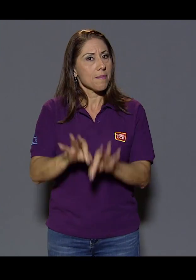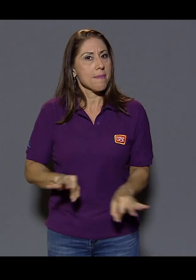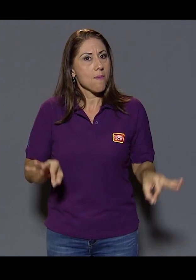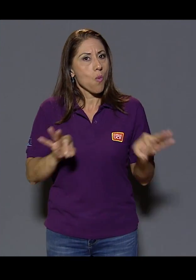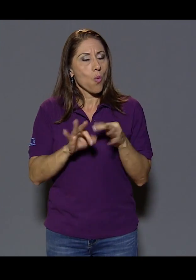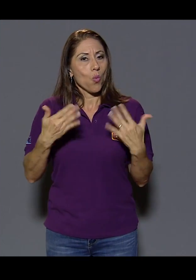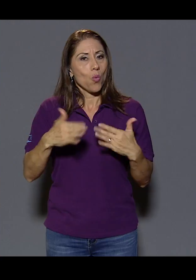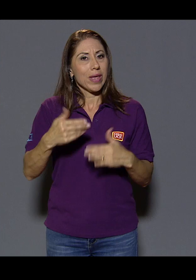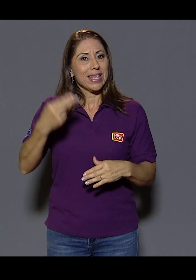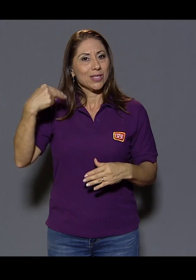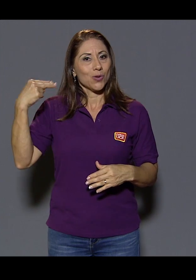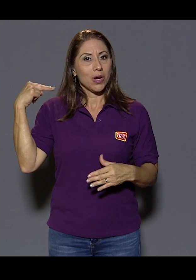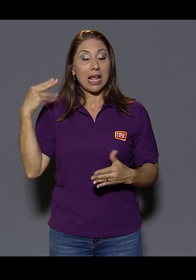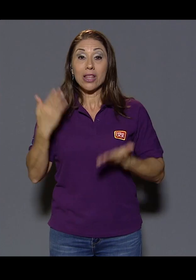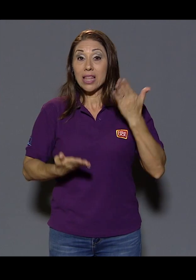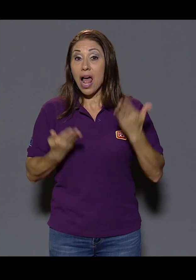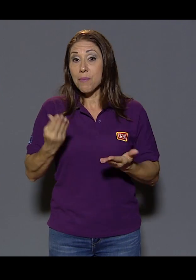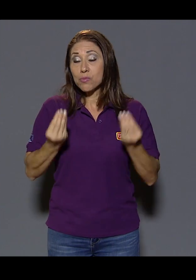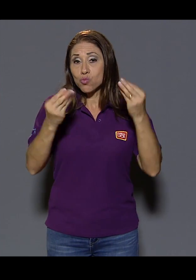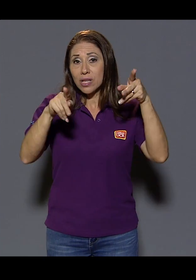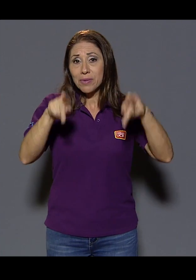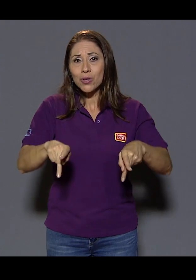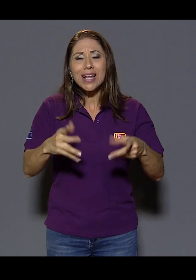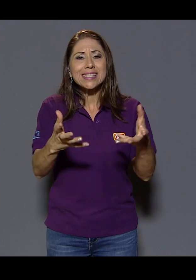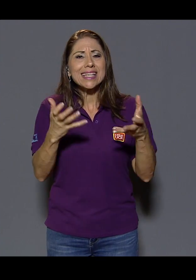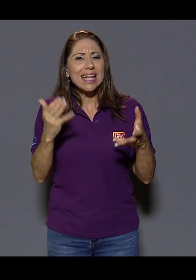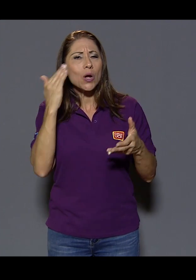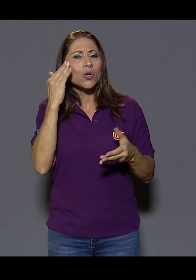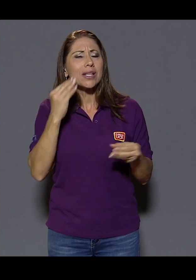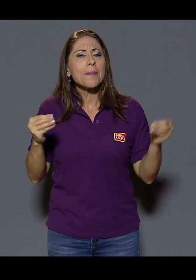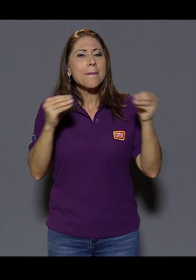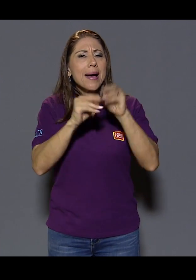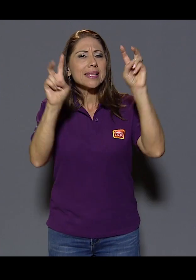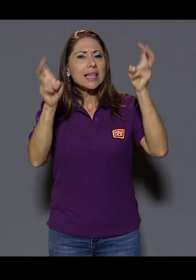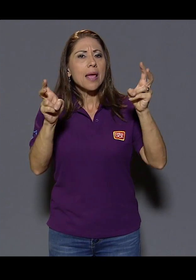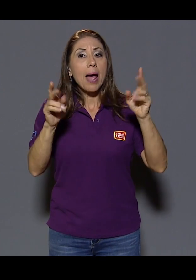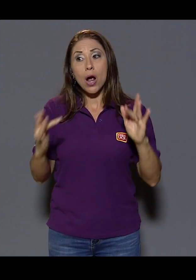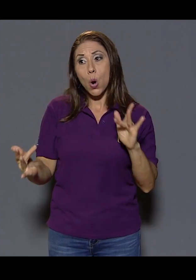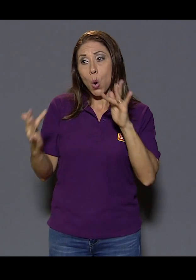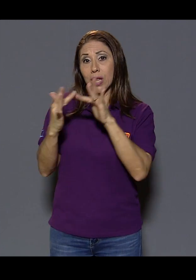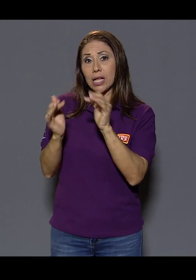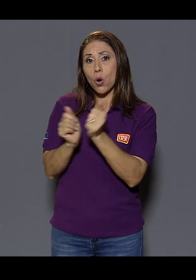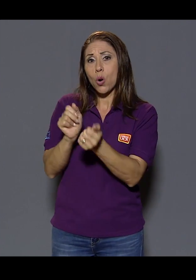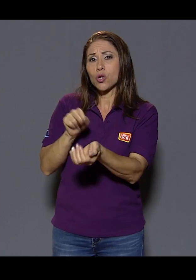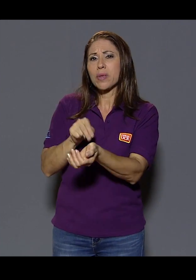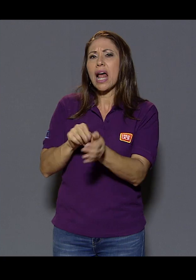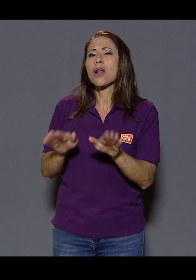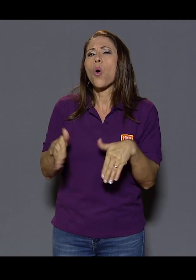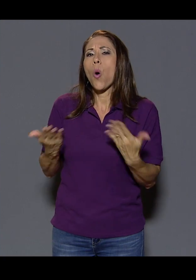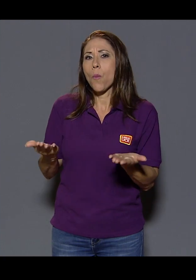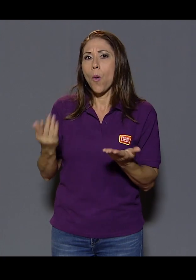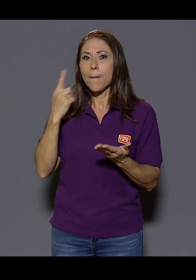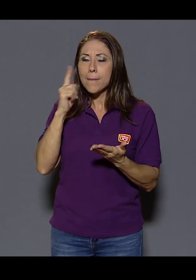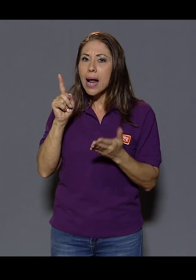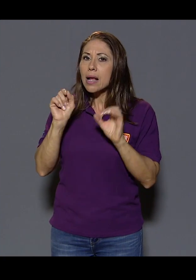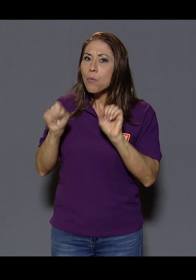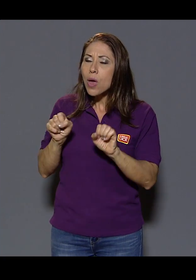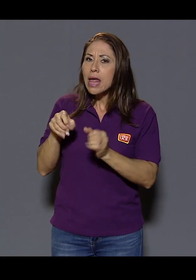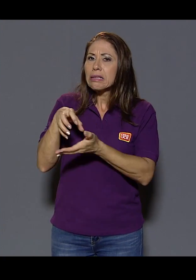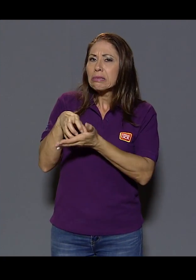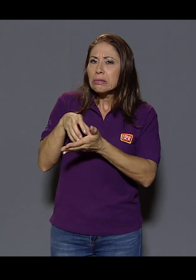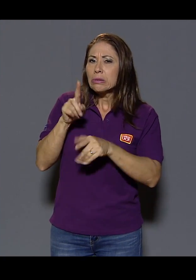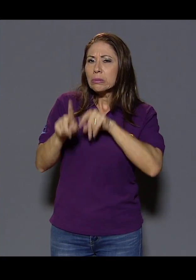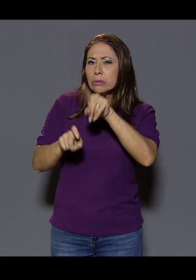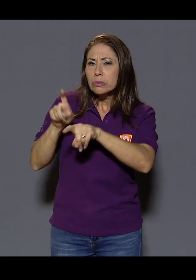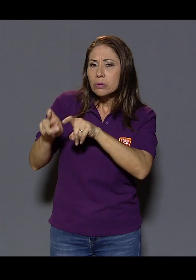analizar de este cambio que es histórico realmente, y puede ser que muchas personas quieran conocer más sobre el tema. ¿Cómo pueden contactarse con el hospital